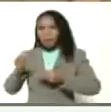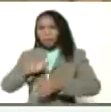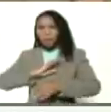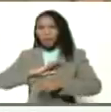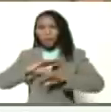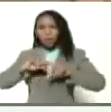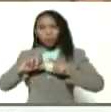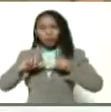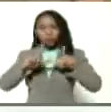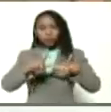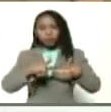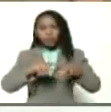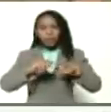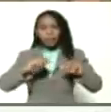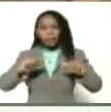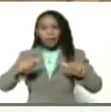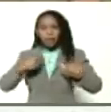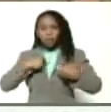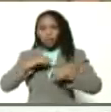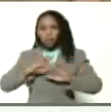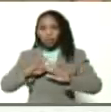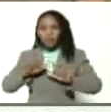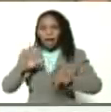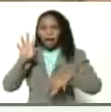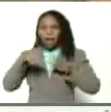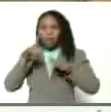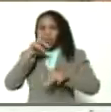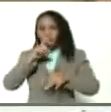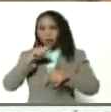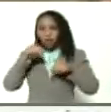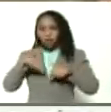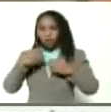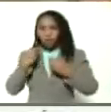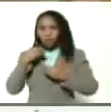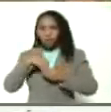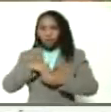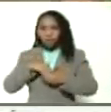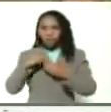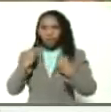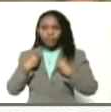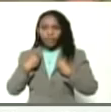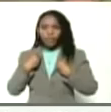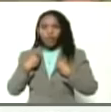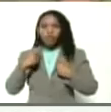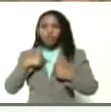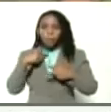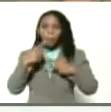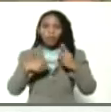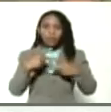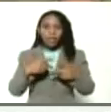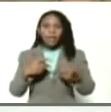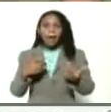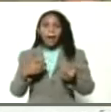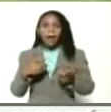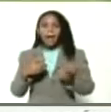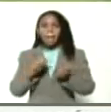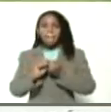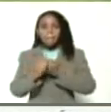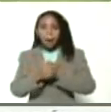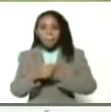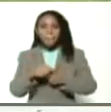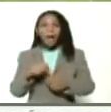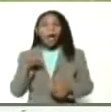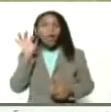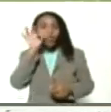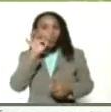aquí yo he estado de hace 14 años estoy yo producía papa produzco tomate